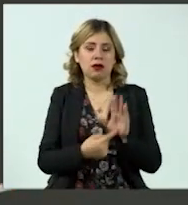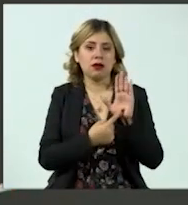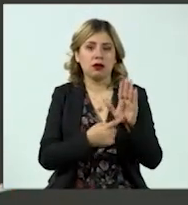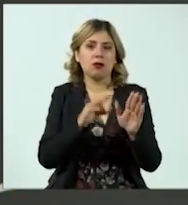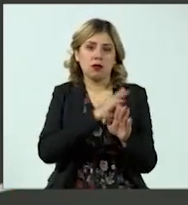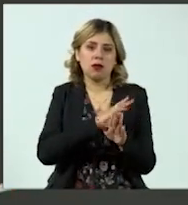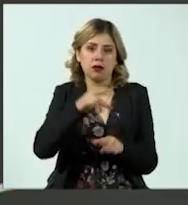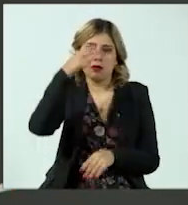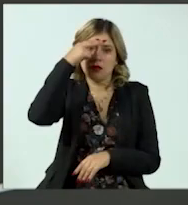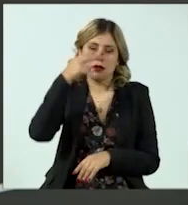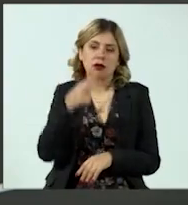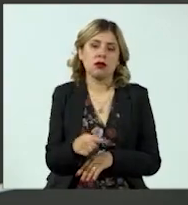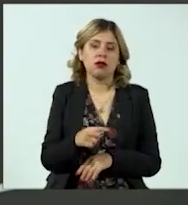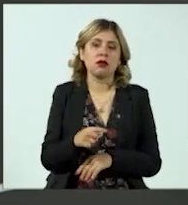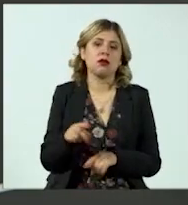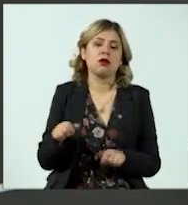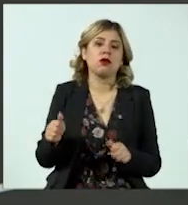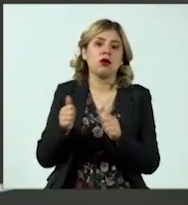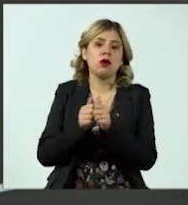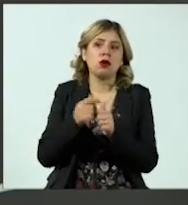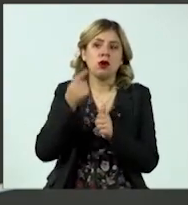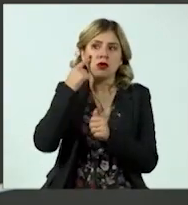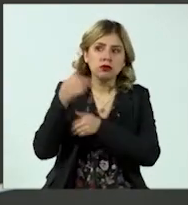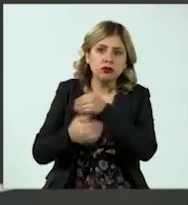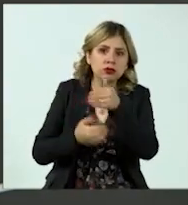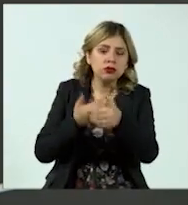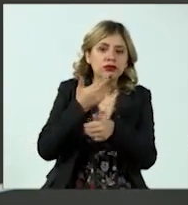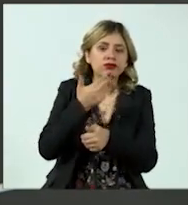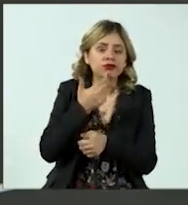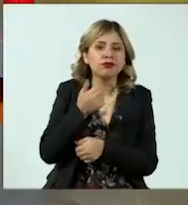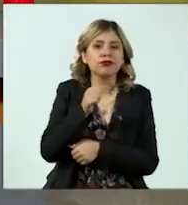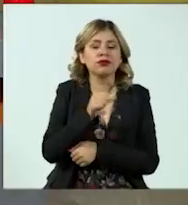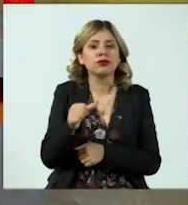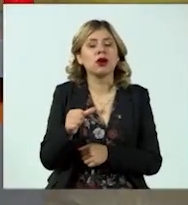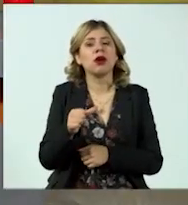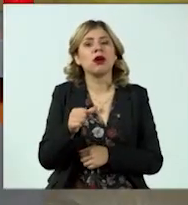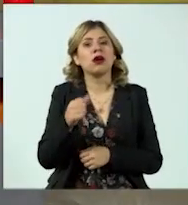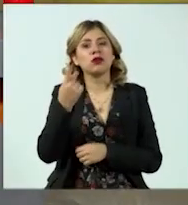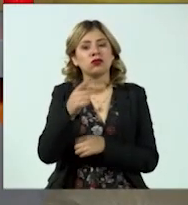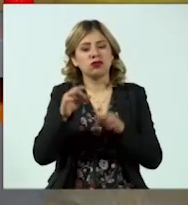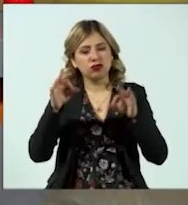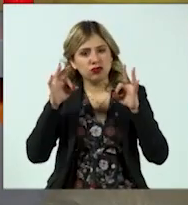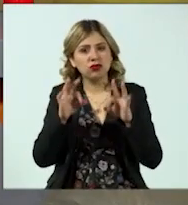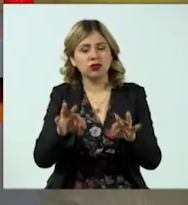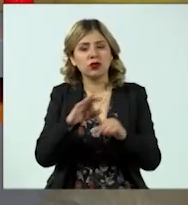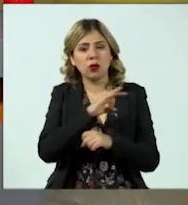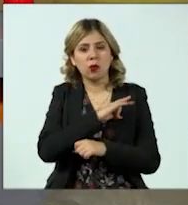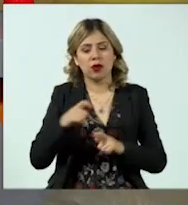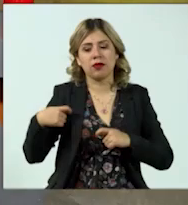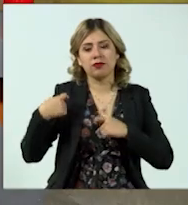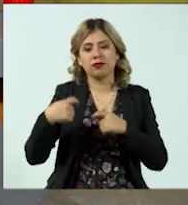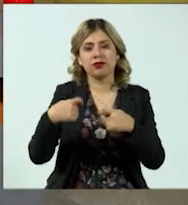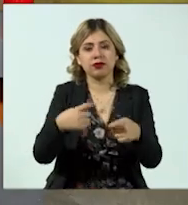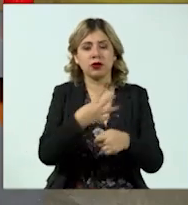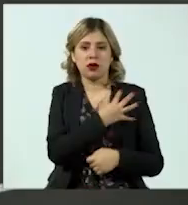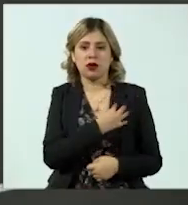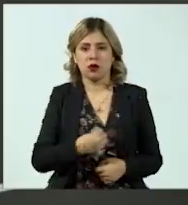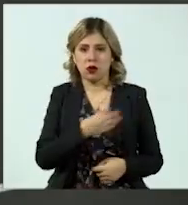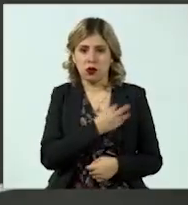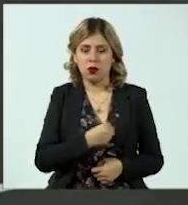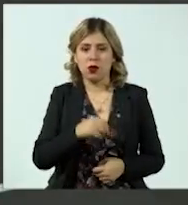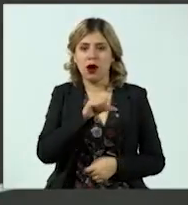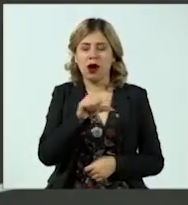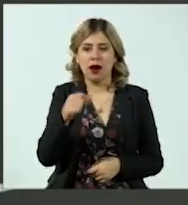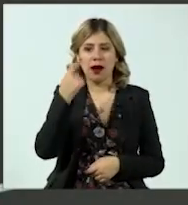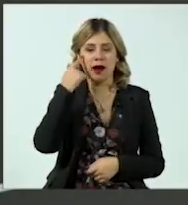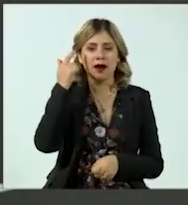los mexicanos, le apostamos a que el mejor patrimonio que podemos dejar a nuestros hijos, pensando ya desde la